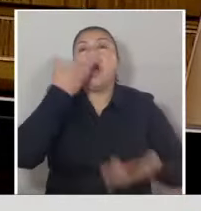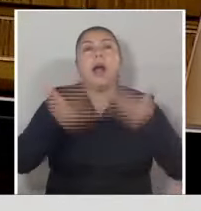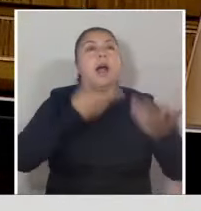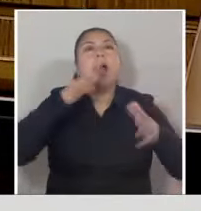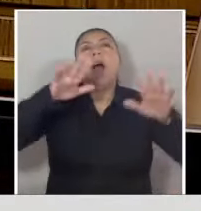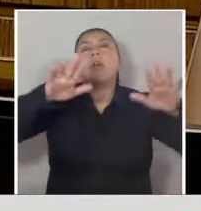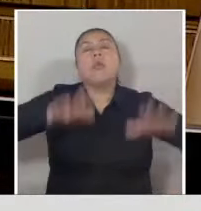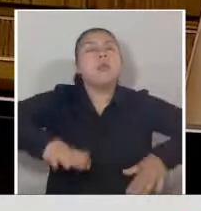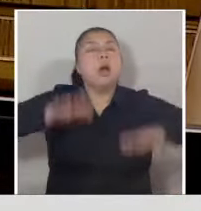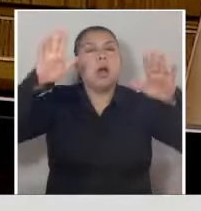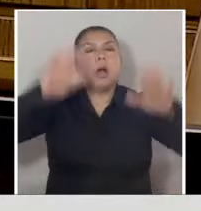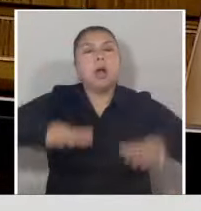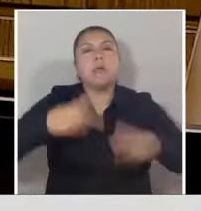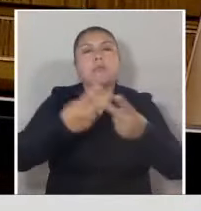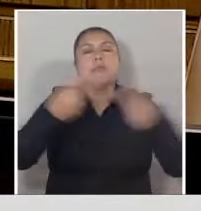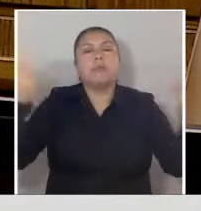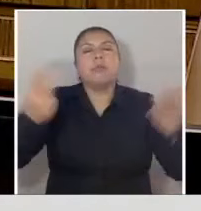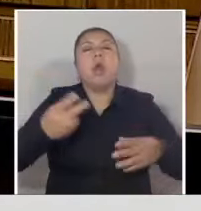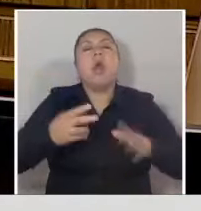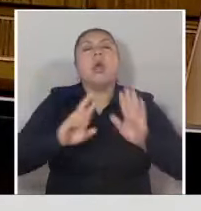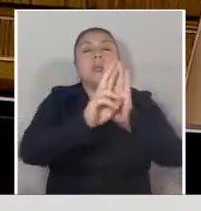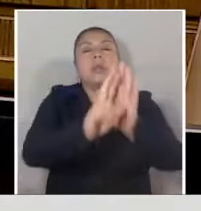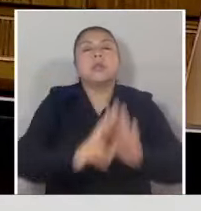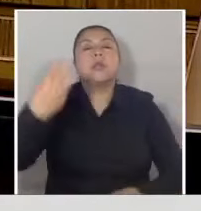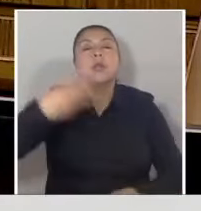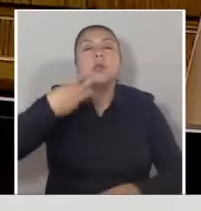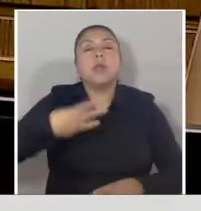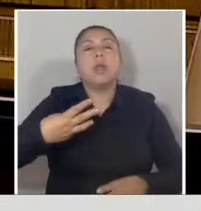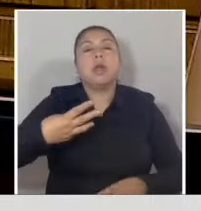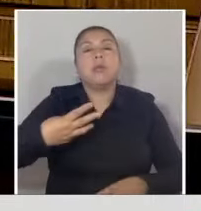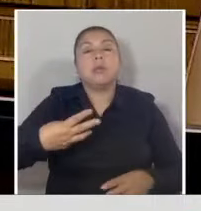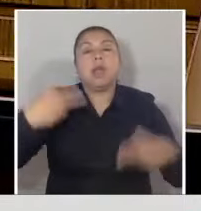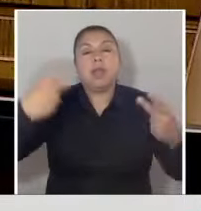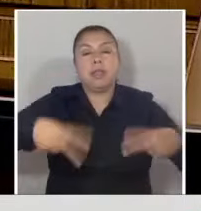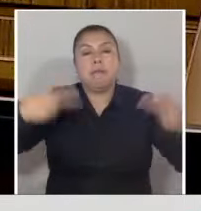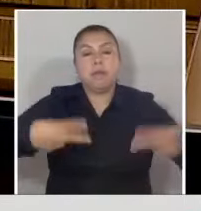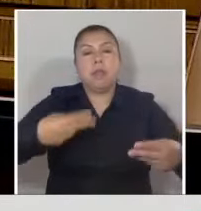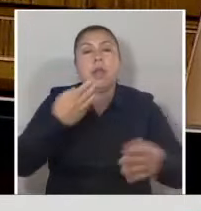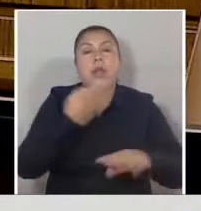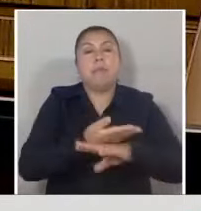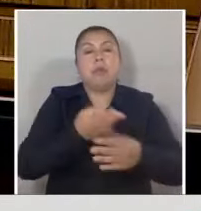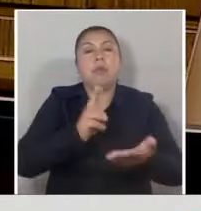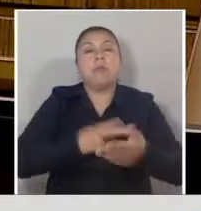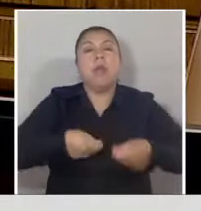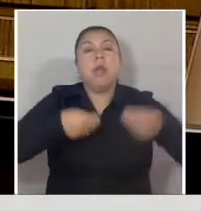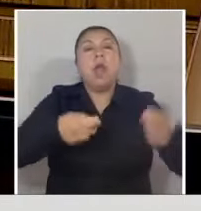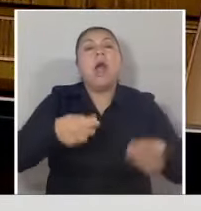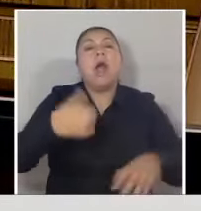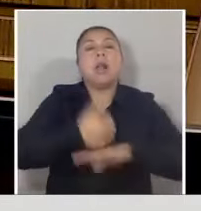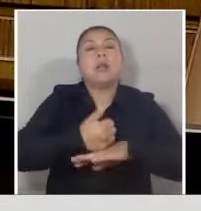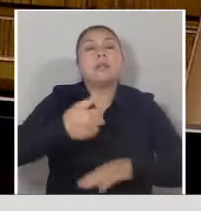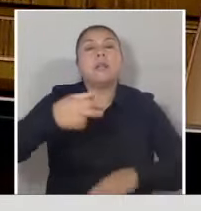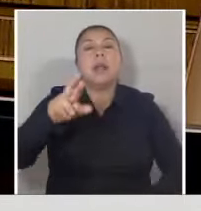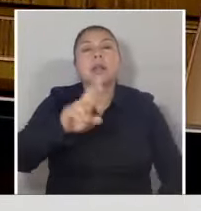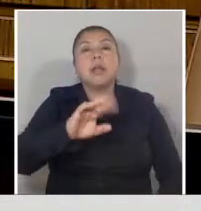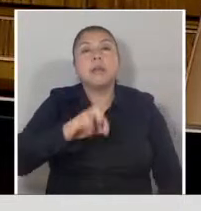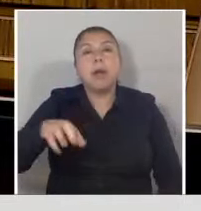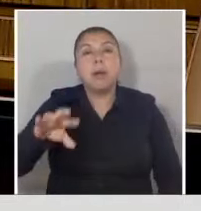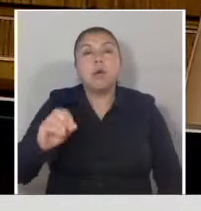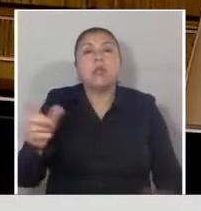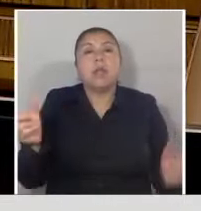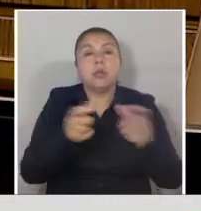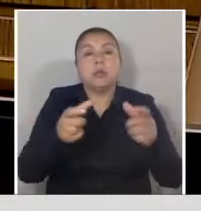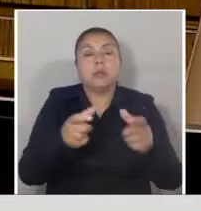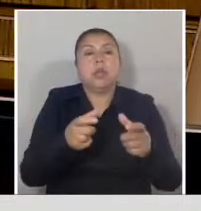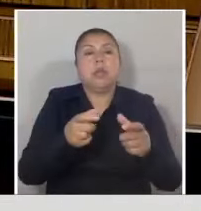con el nombre de la Municipalidad de Viña del Mar. Yo pediría que aquí se oficie a la alcaldesa Ripamonte y al Consejo Municipal de Viña del Mar para ver si estuvieron en